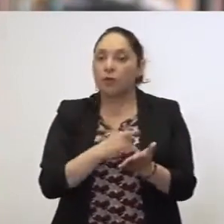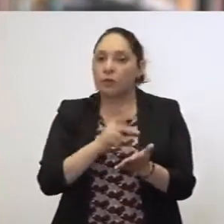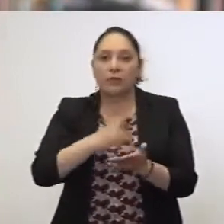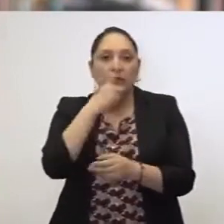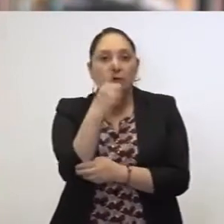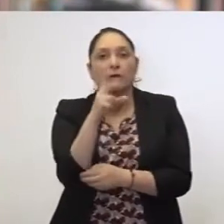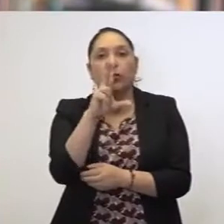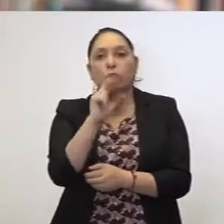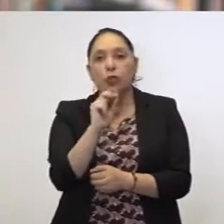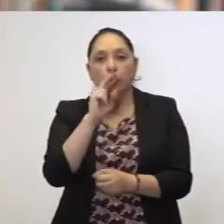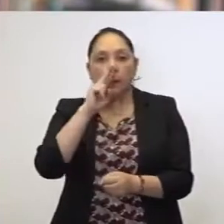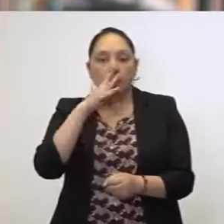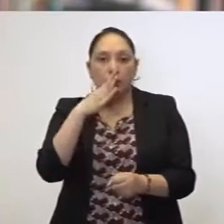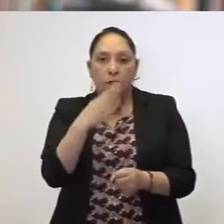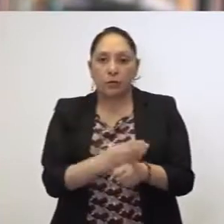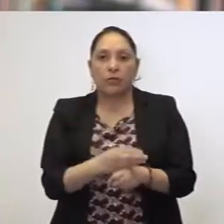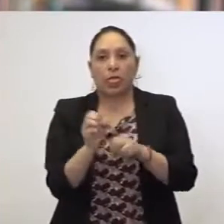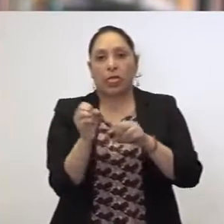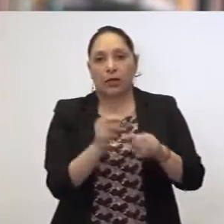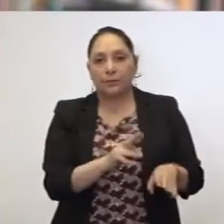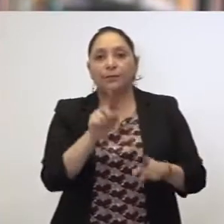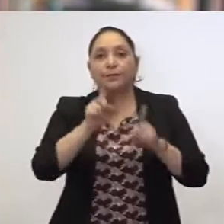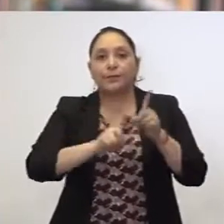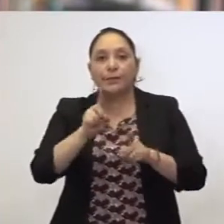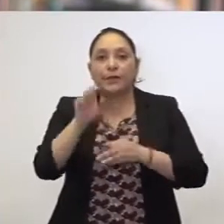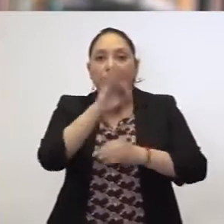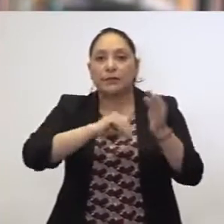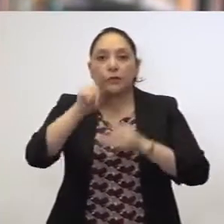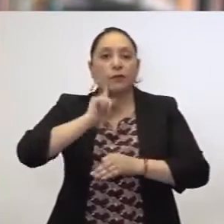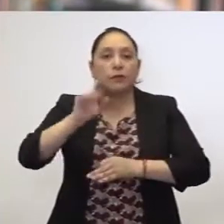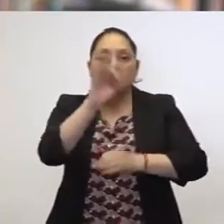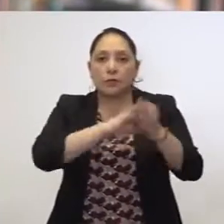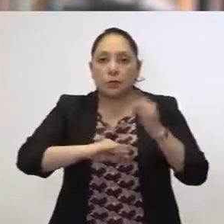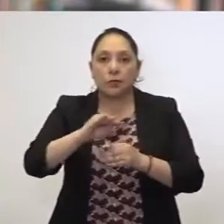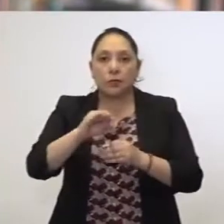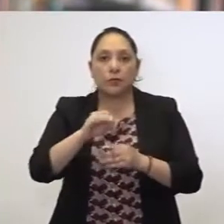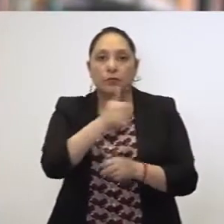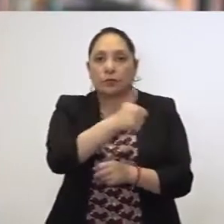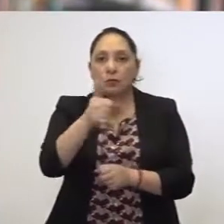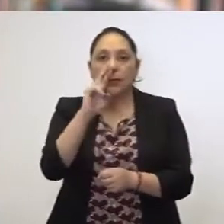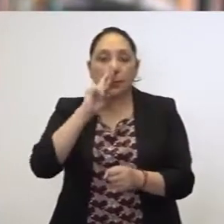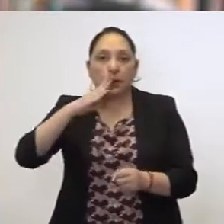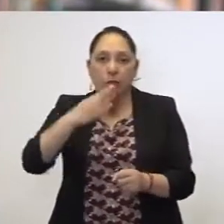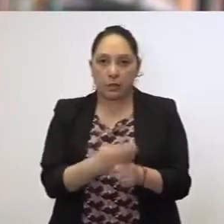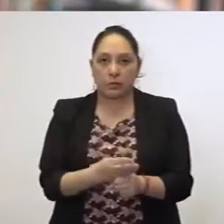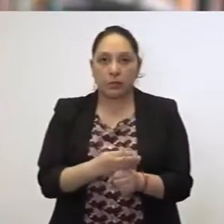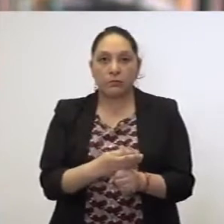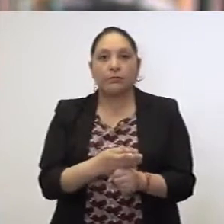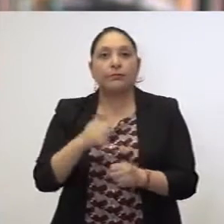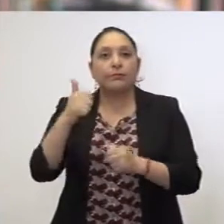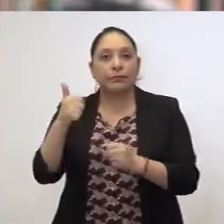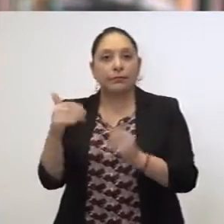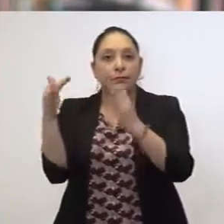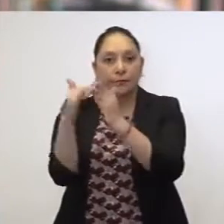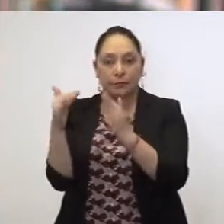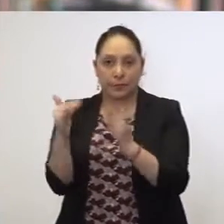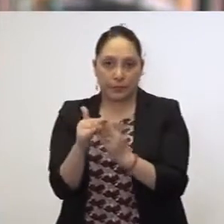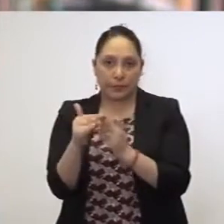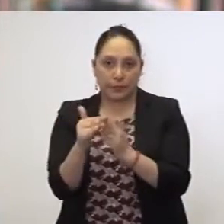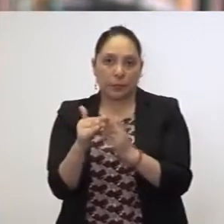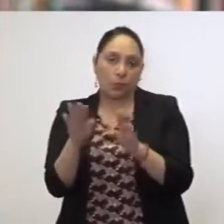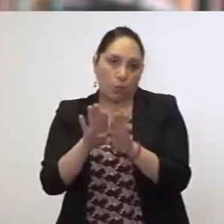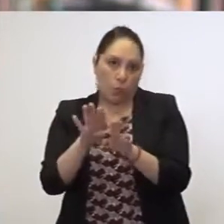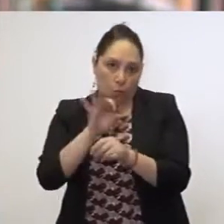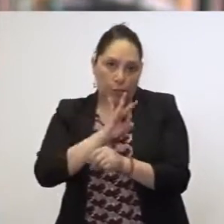No relajemos nuestra responsabilidad, depende de todas y de todos. Seamos responsables. Quedémonos en